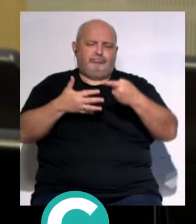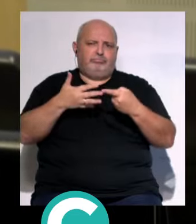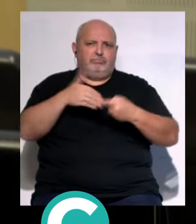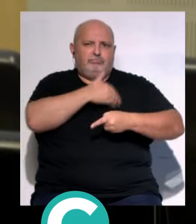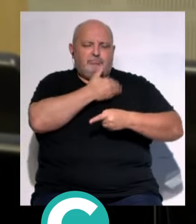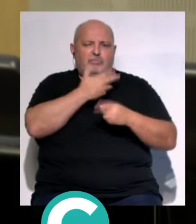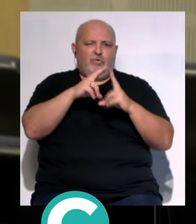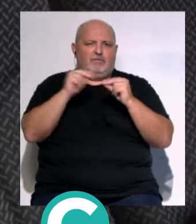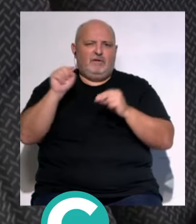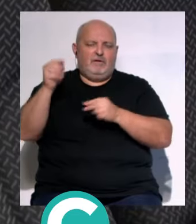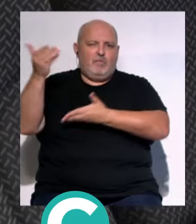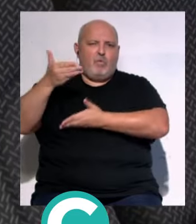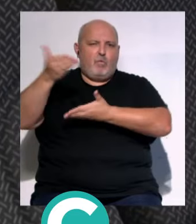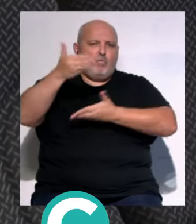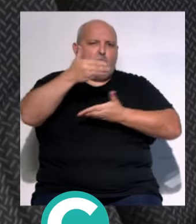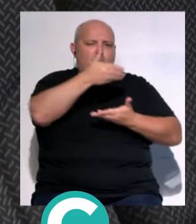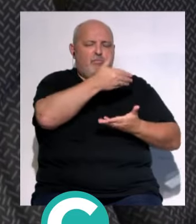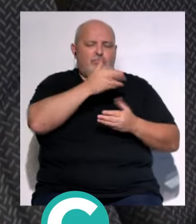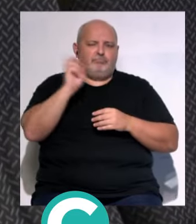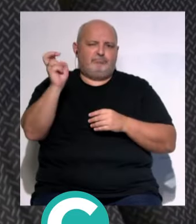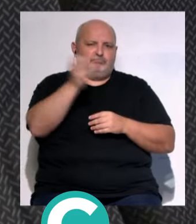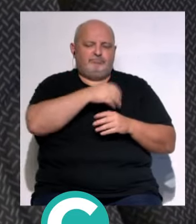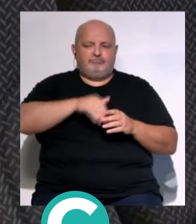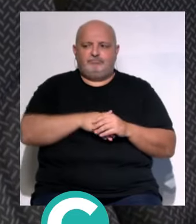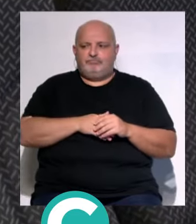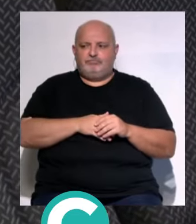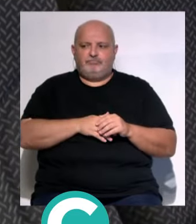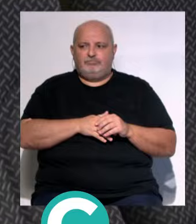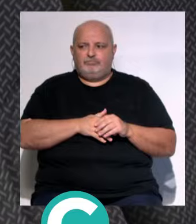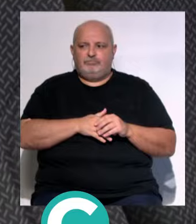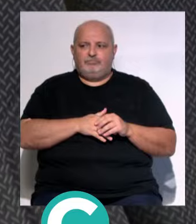académica... universidades nacionales... ...e internacionales.